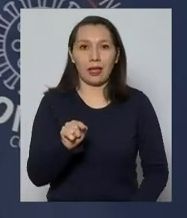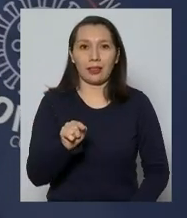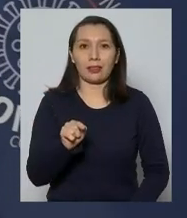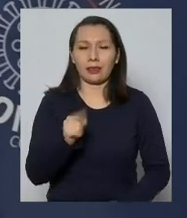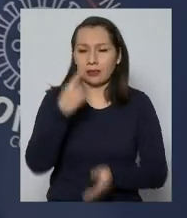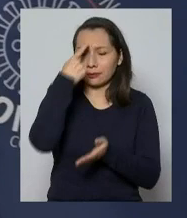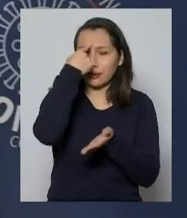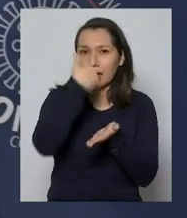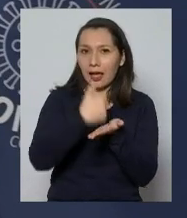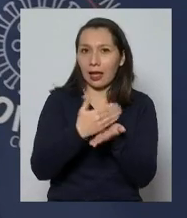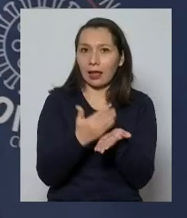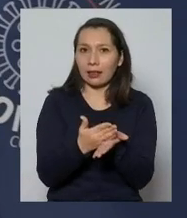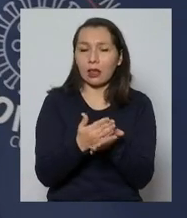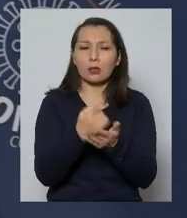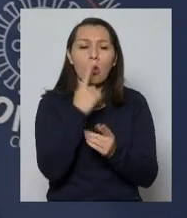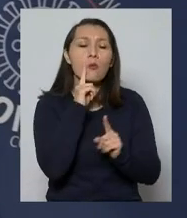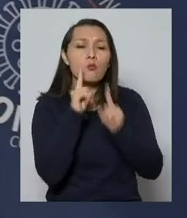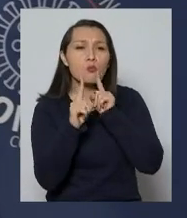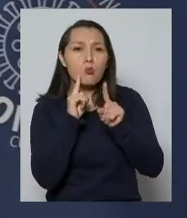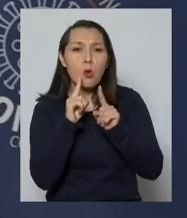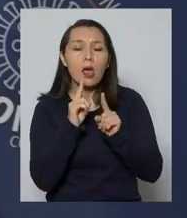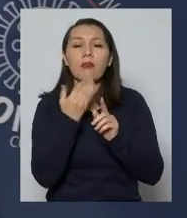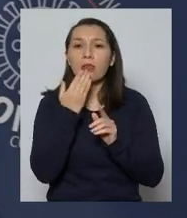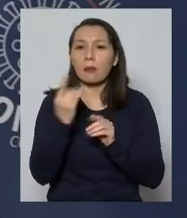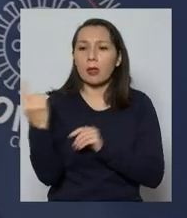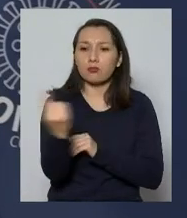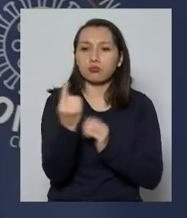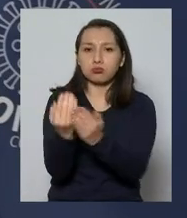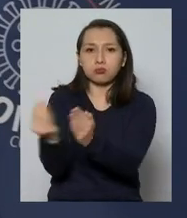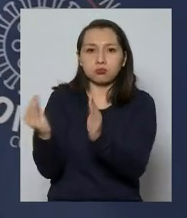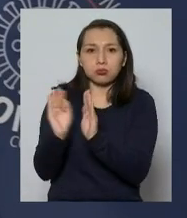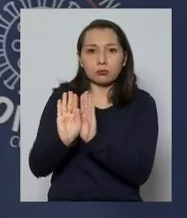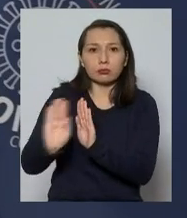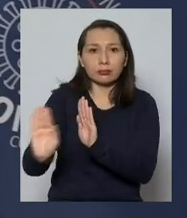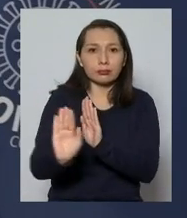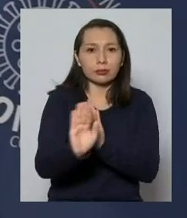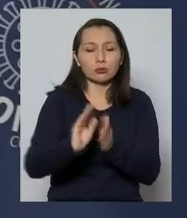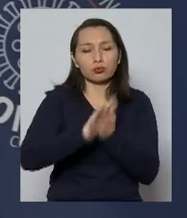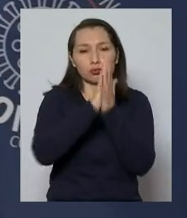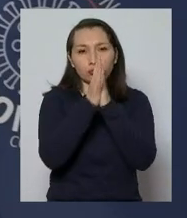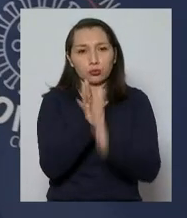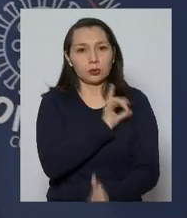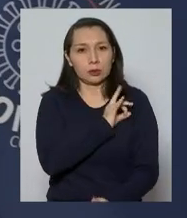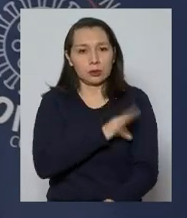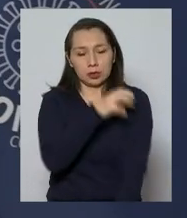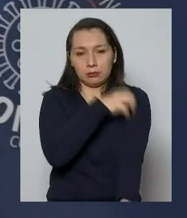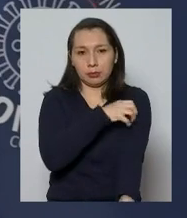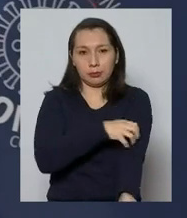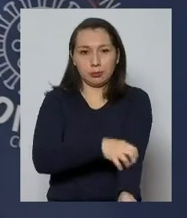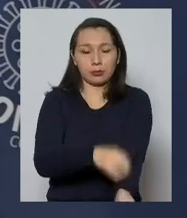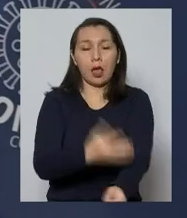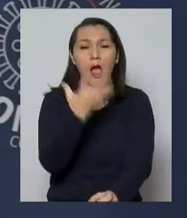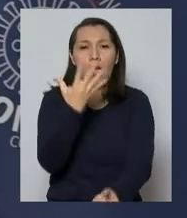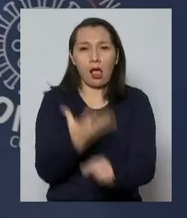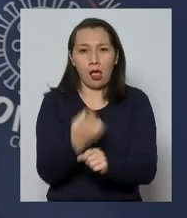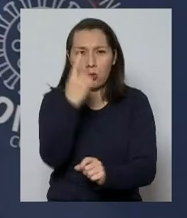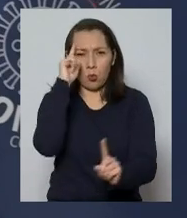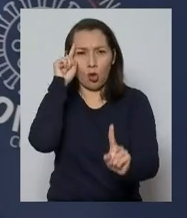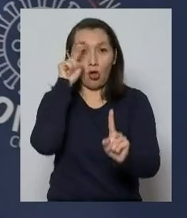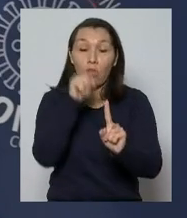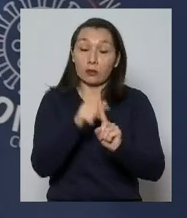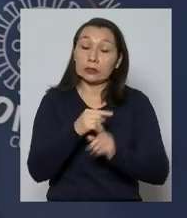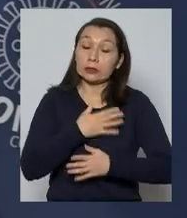la estrategia de testeo y aislamiento a lo largo de todo el país. Y tenemos un objetivo que es